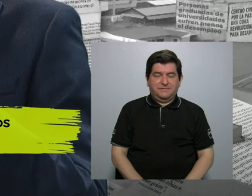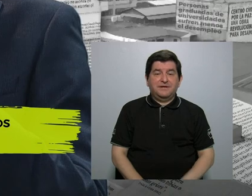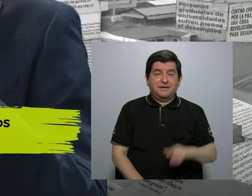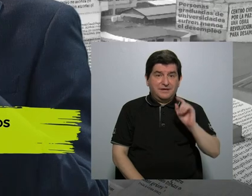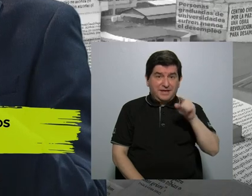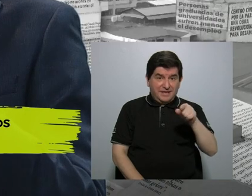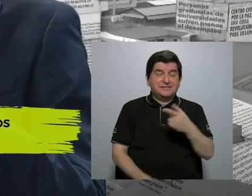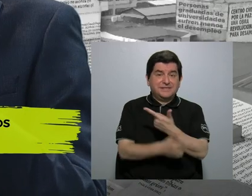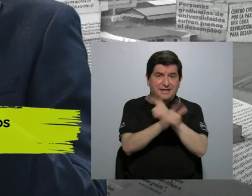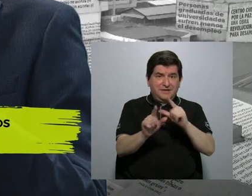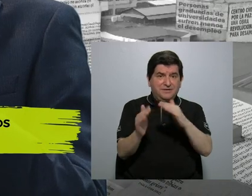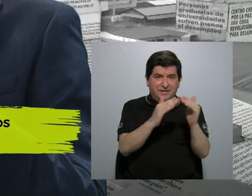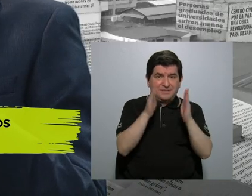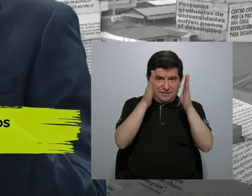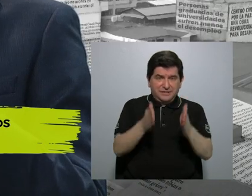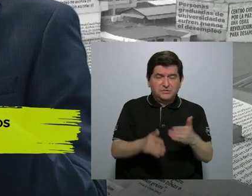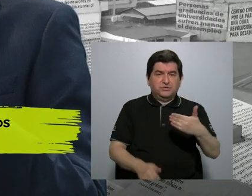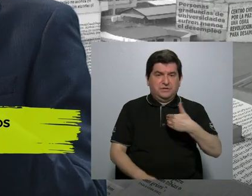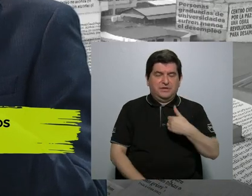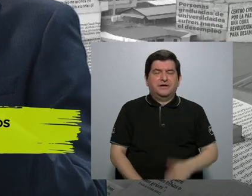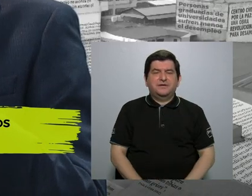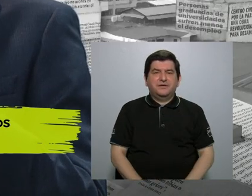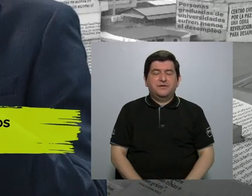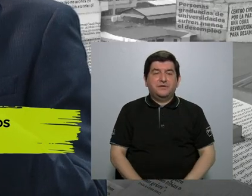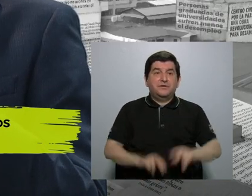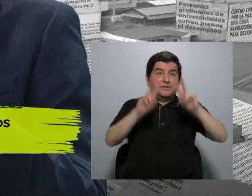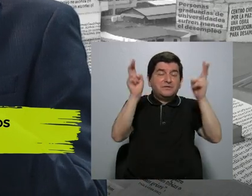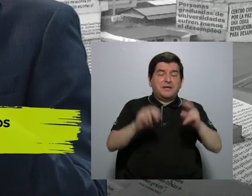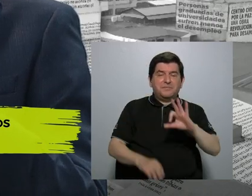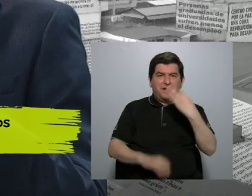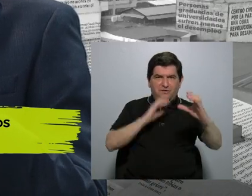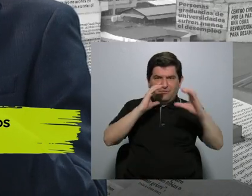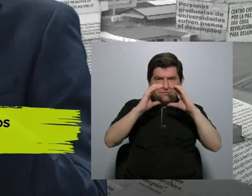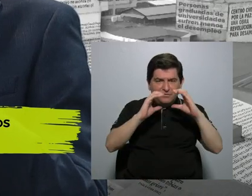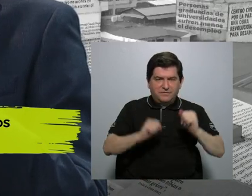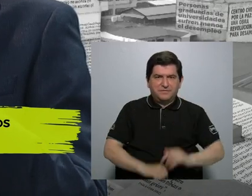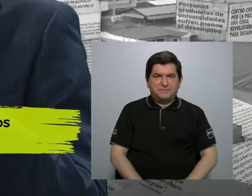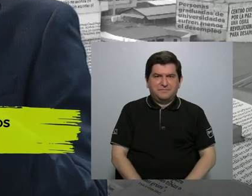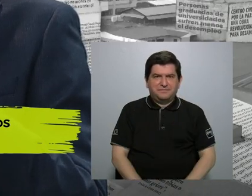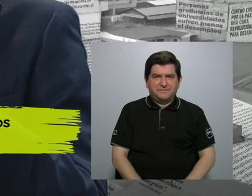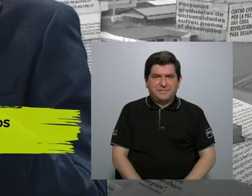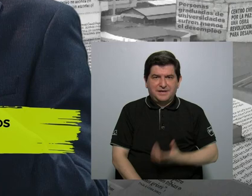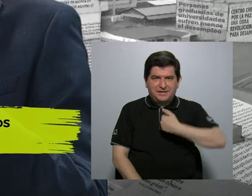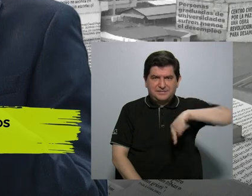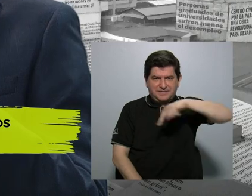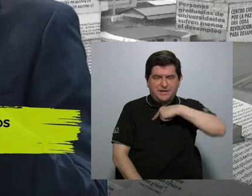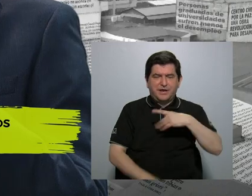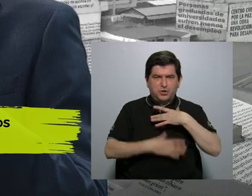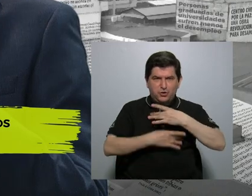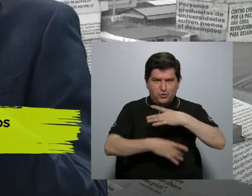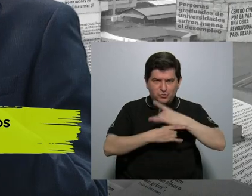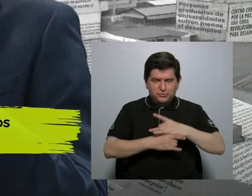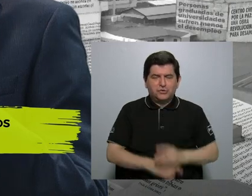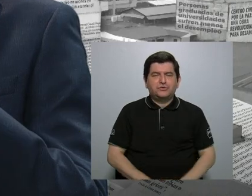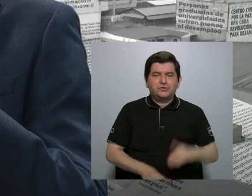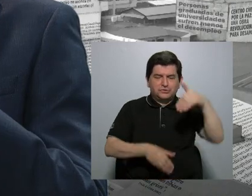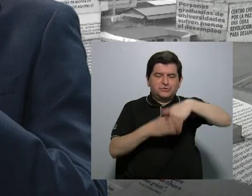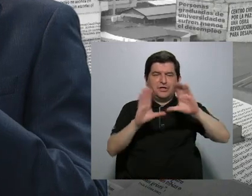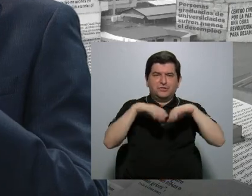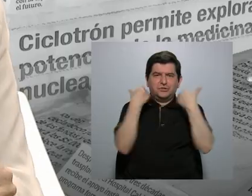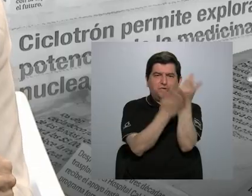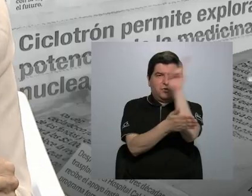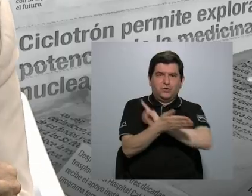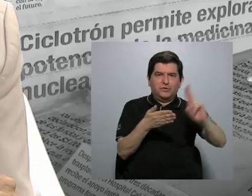ciudadanía. Y por eso el tema de los medios de comunicación es un asunto que nos interesa en el Consejo Universitario.